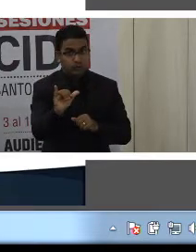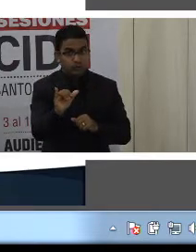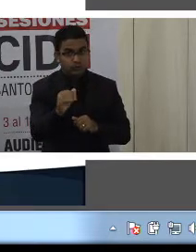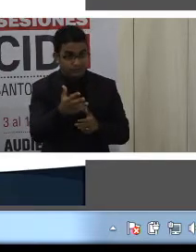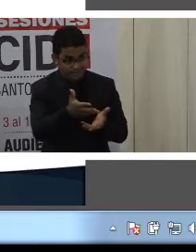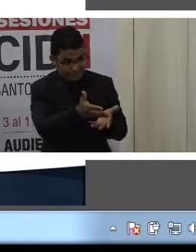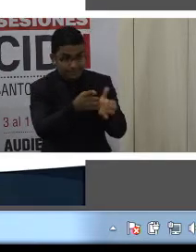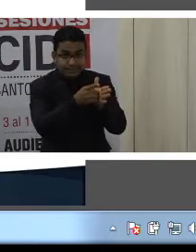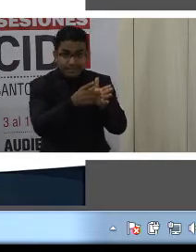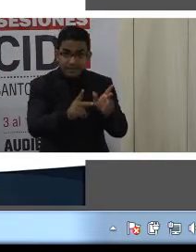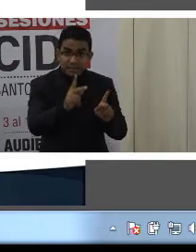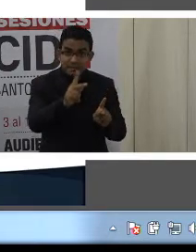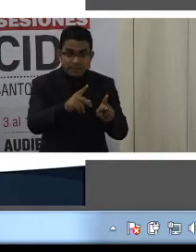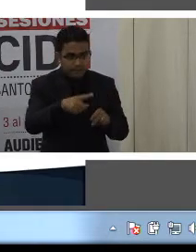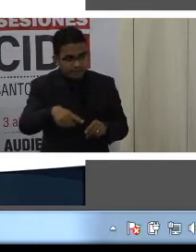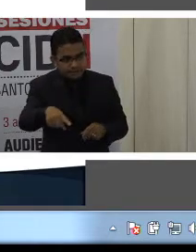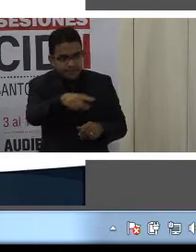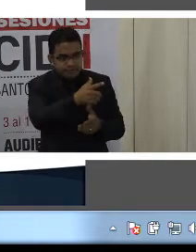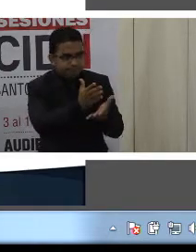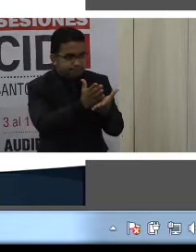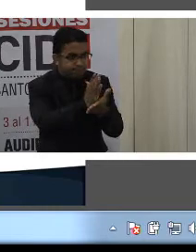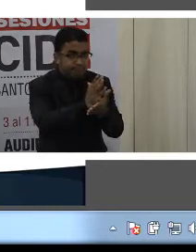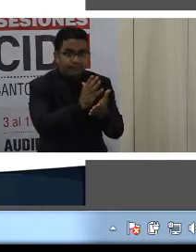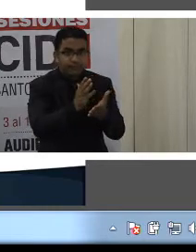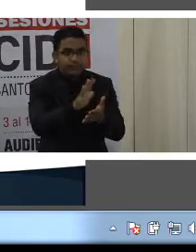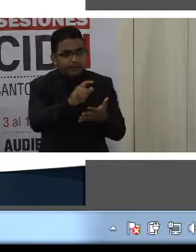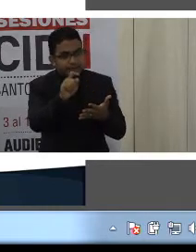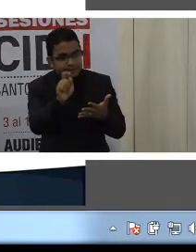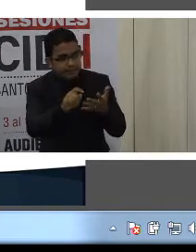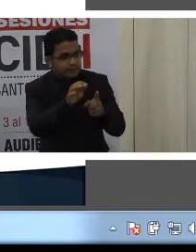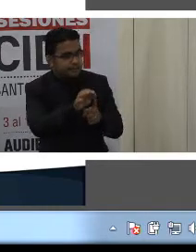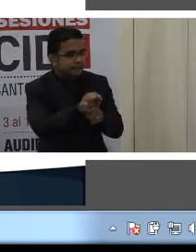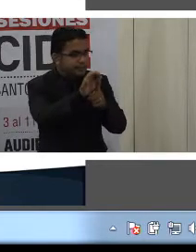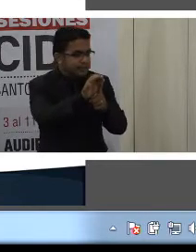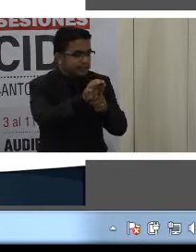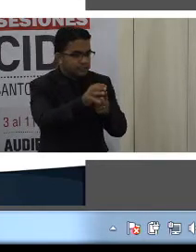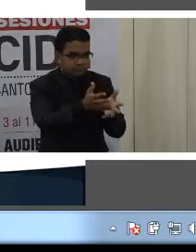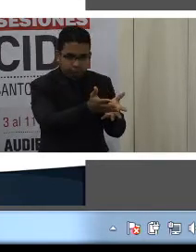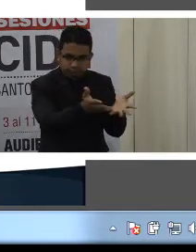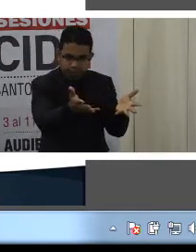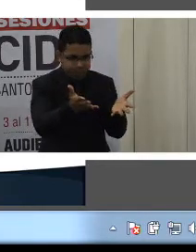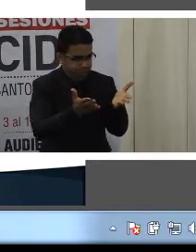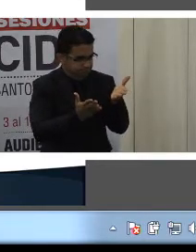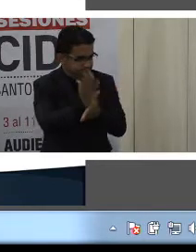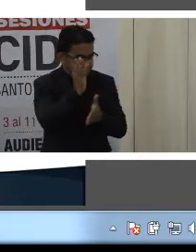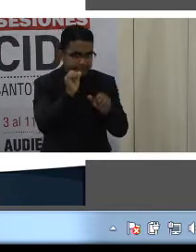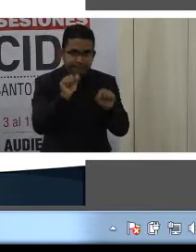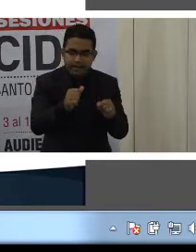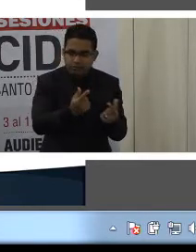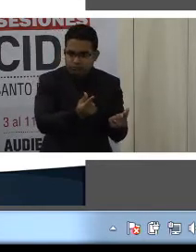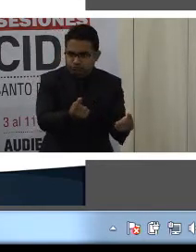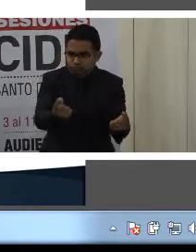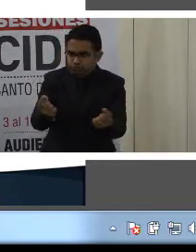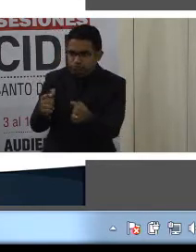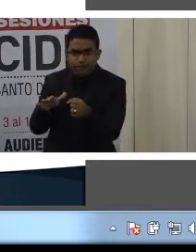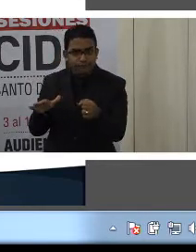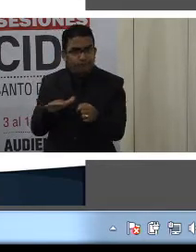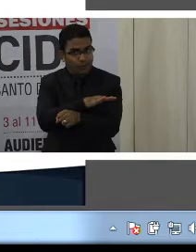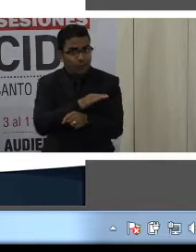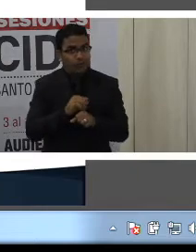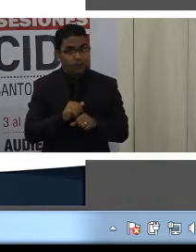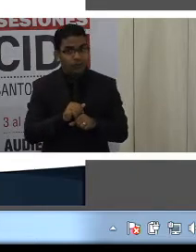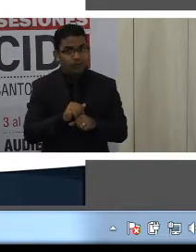toda persona con discapacidad o necesidades especiales al ejercicio pleno y autónomo de sus capacidades y a su